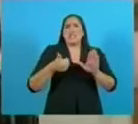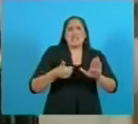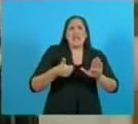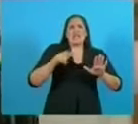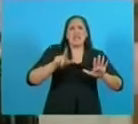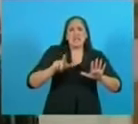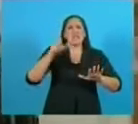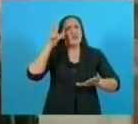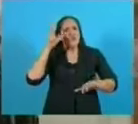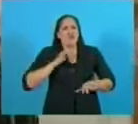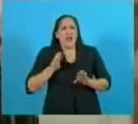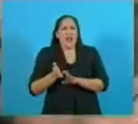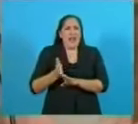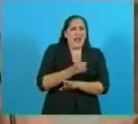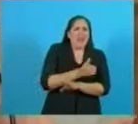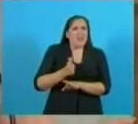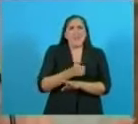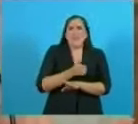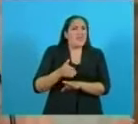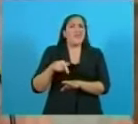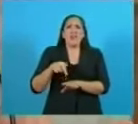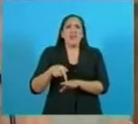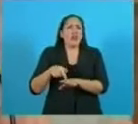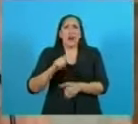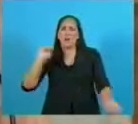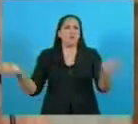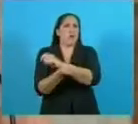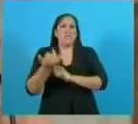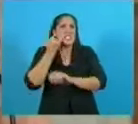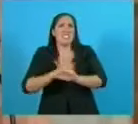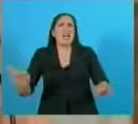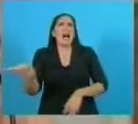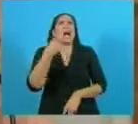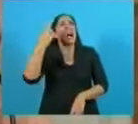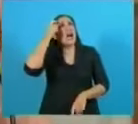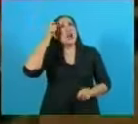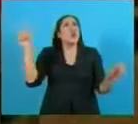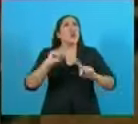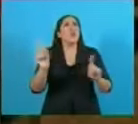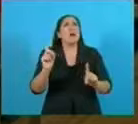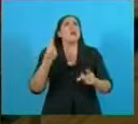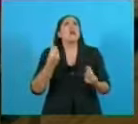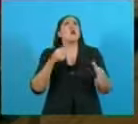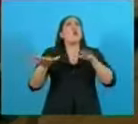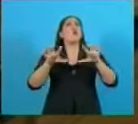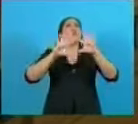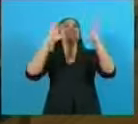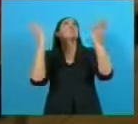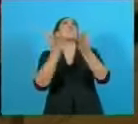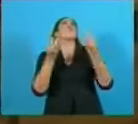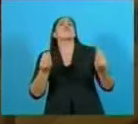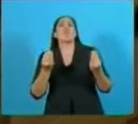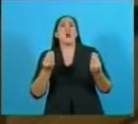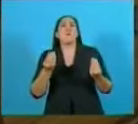8 años atrás. Nadie imaginaba lo que iba a pasar en el año 2008 en el mundo. ¿Quién se